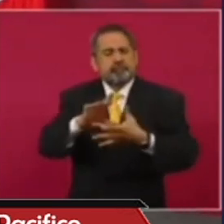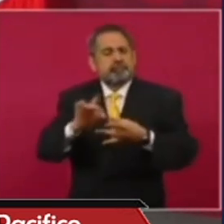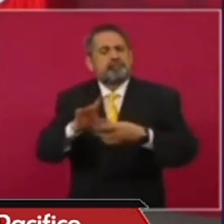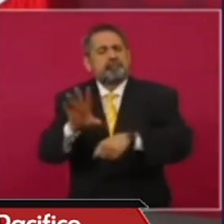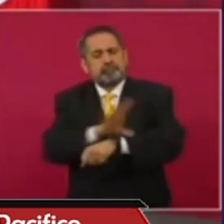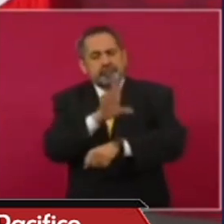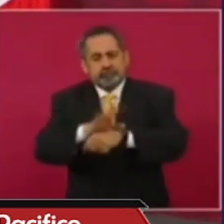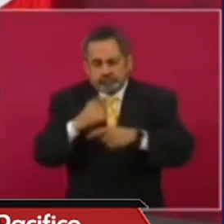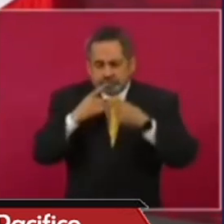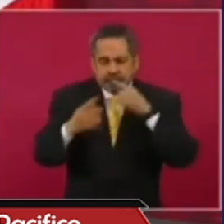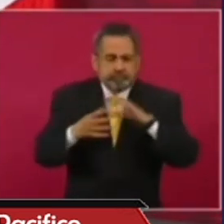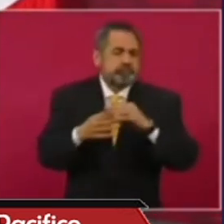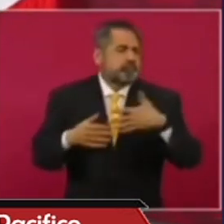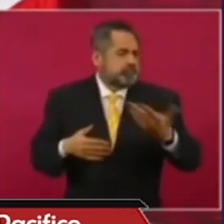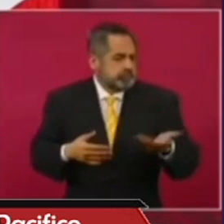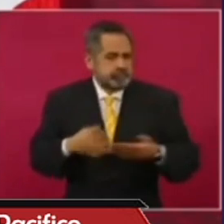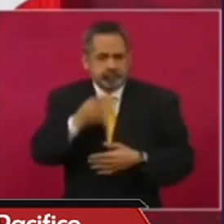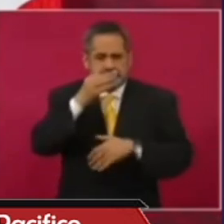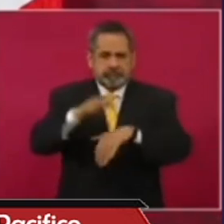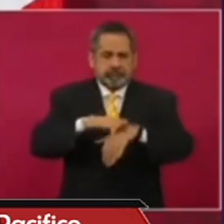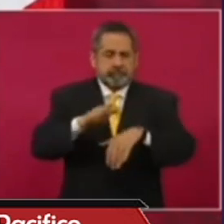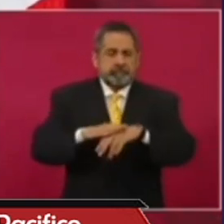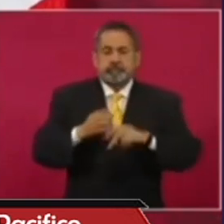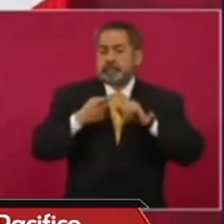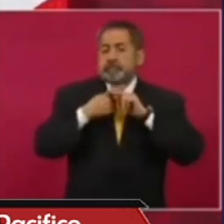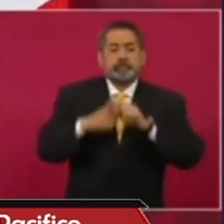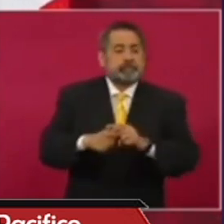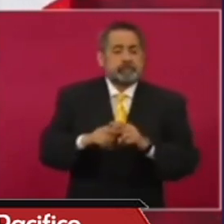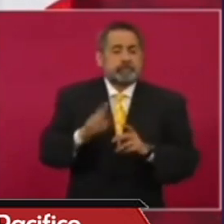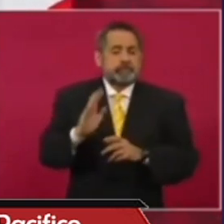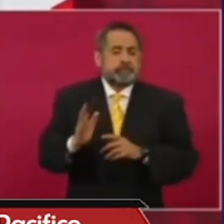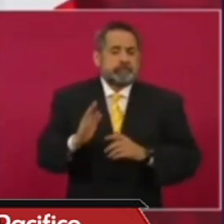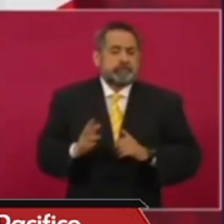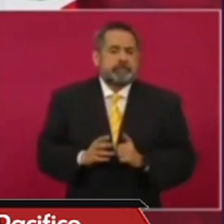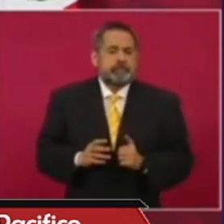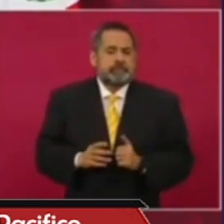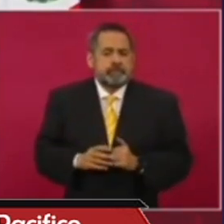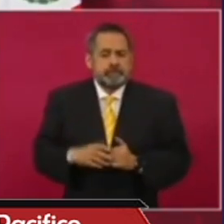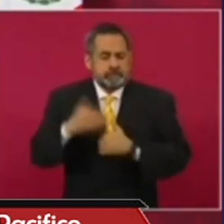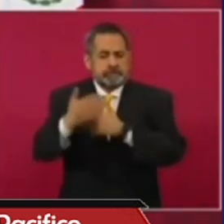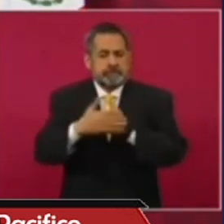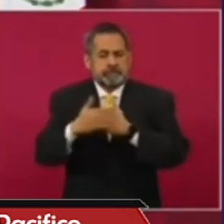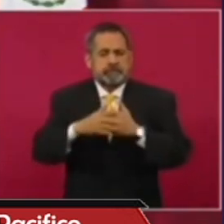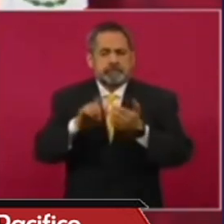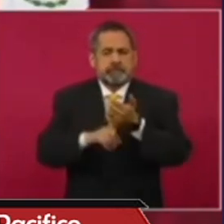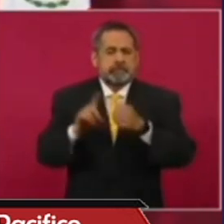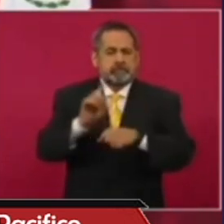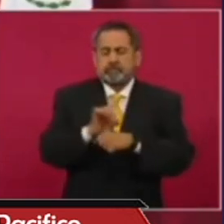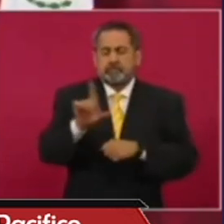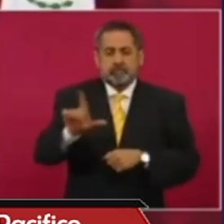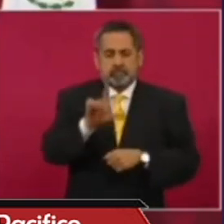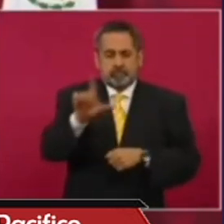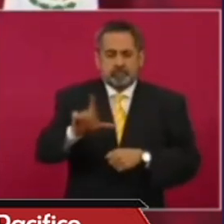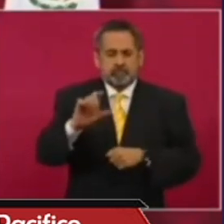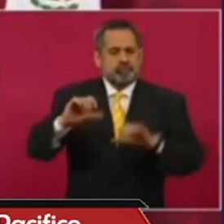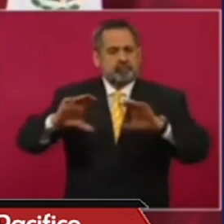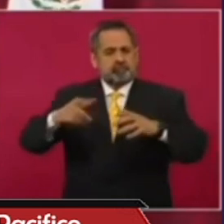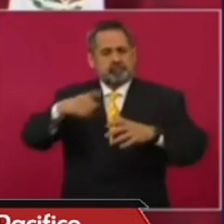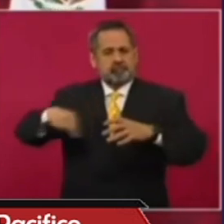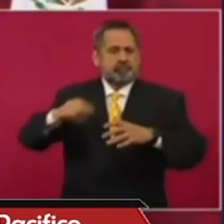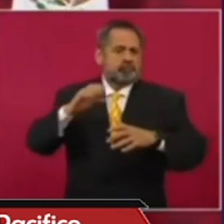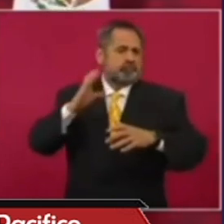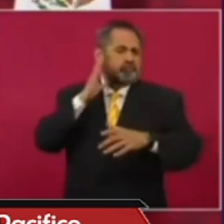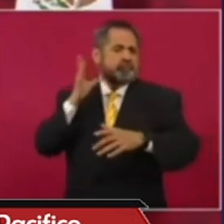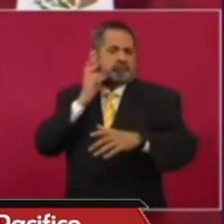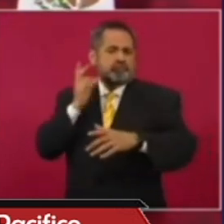no está por demás decirlo. Inicia ya el próximo lunes en el Congreso, en la